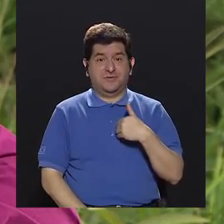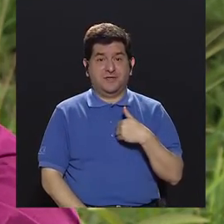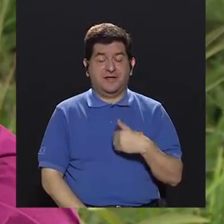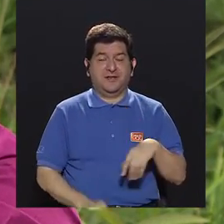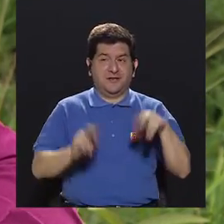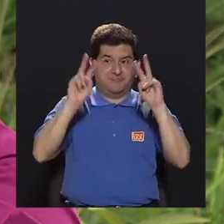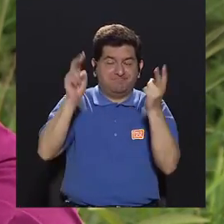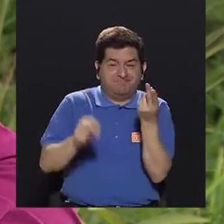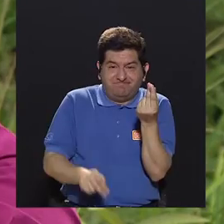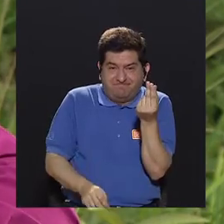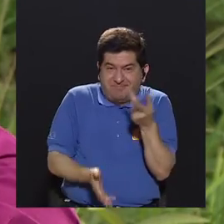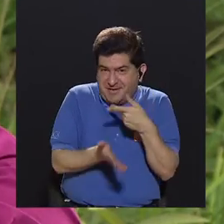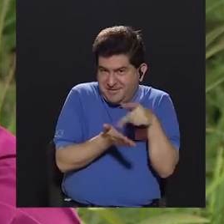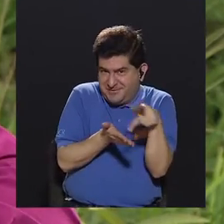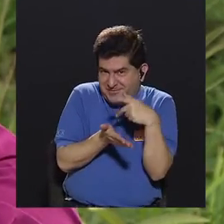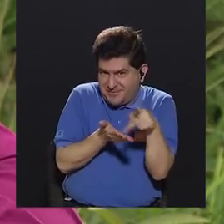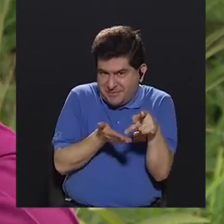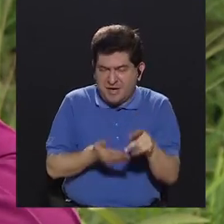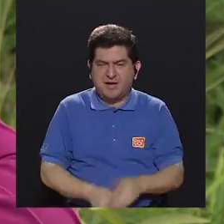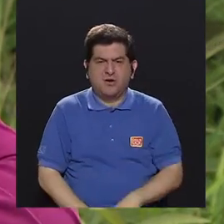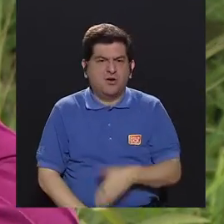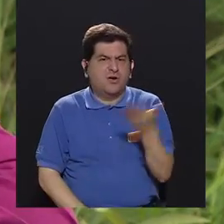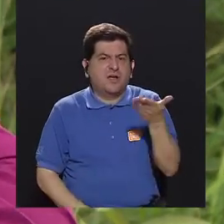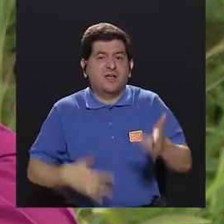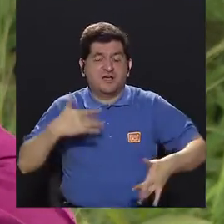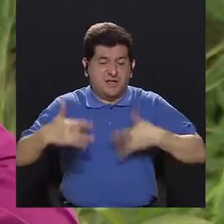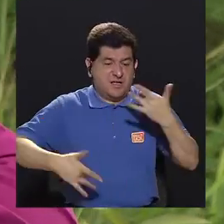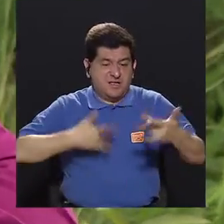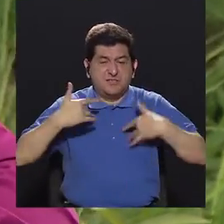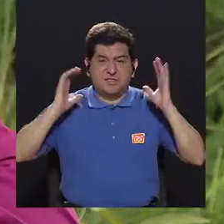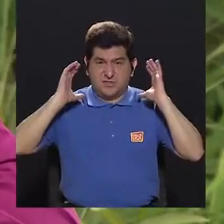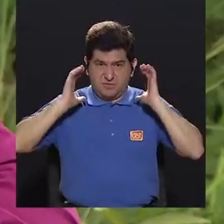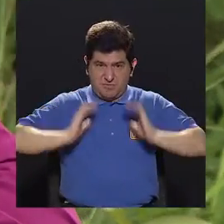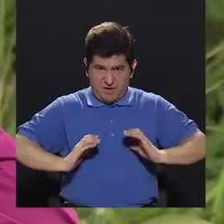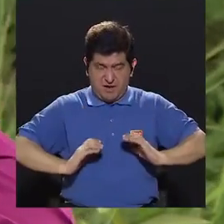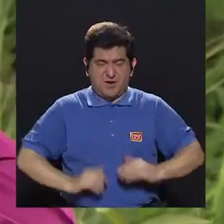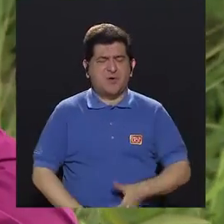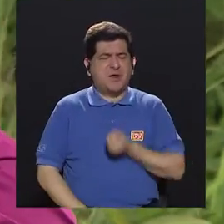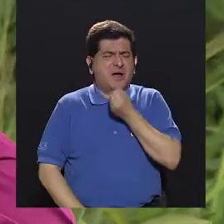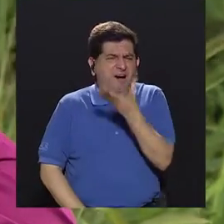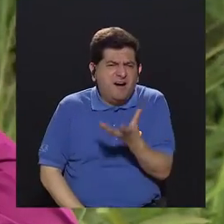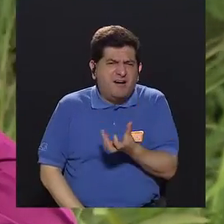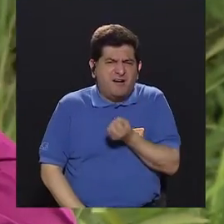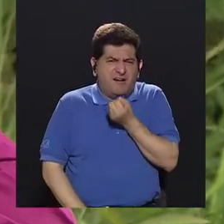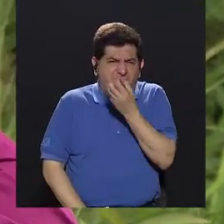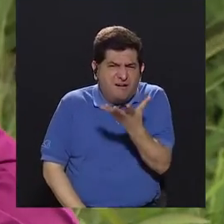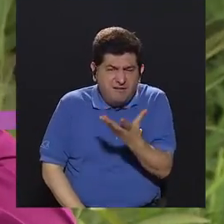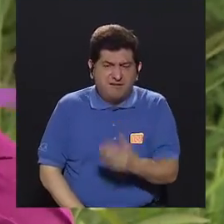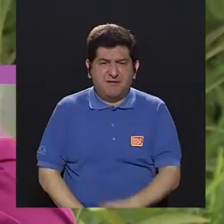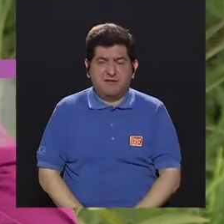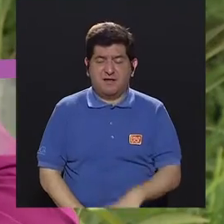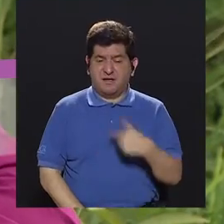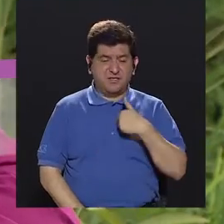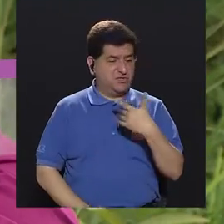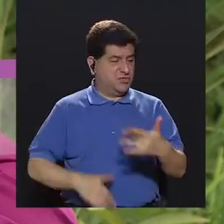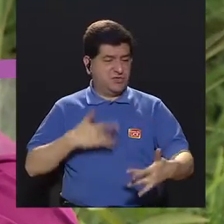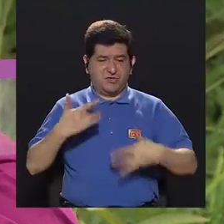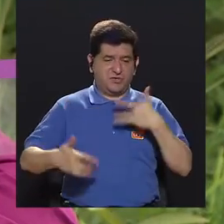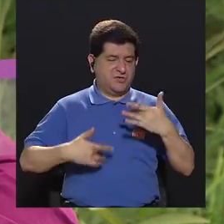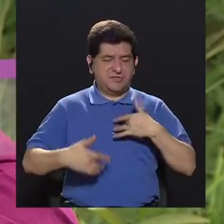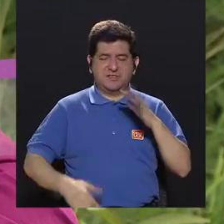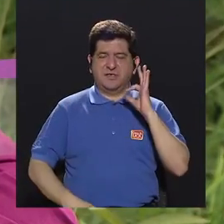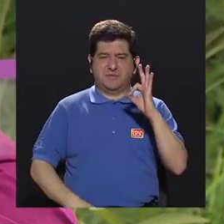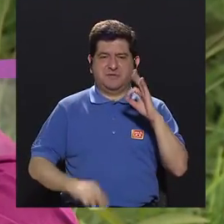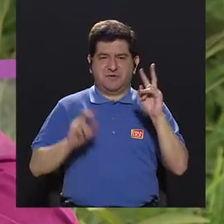y el precio a pagar son los síntomas que el cuerpo va a estar gritando constantemente y es no me siento bien